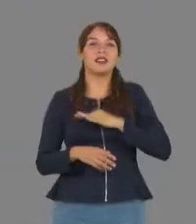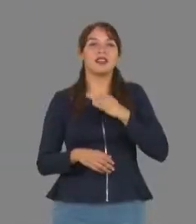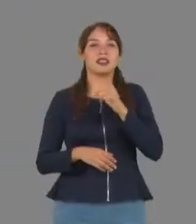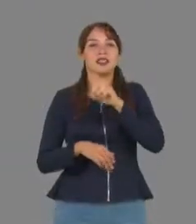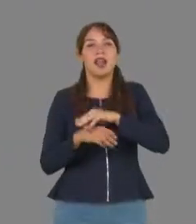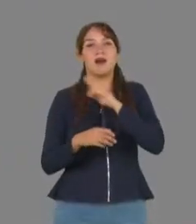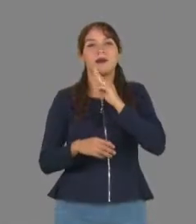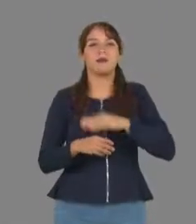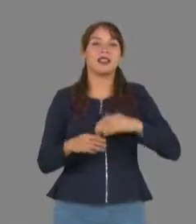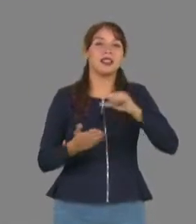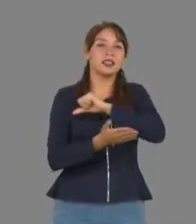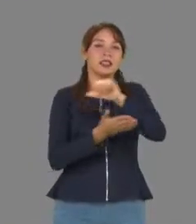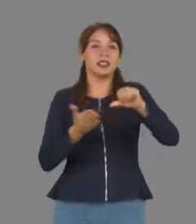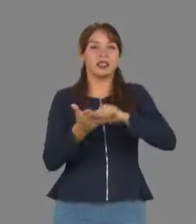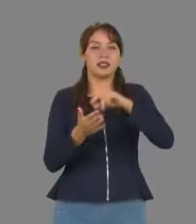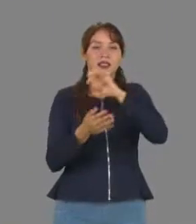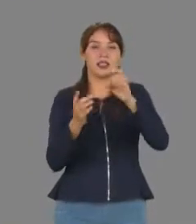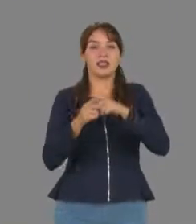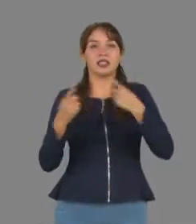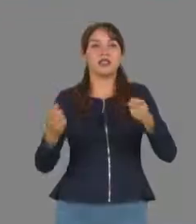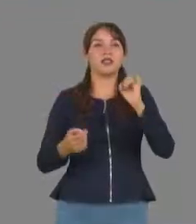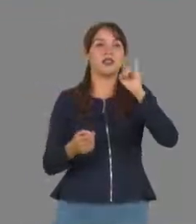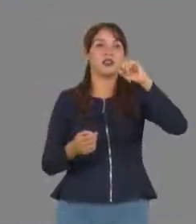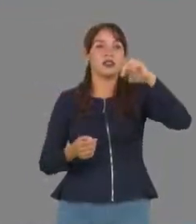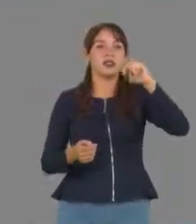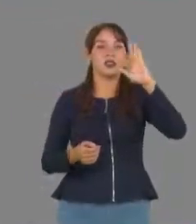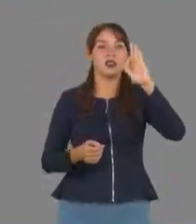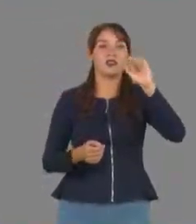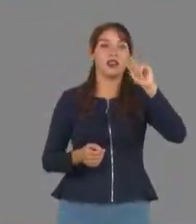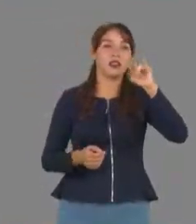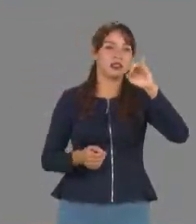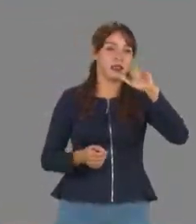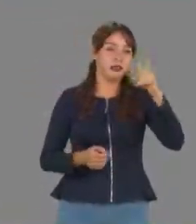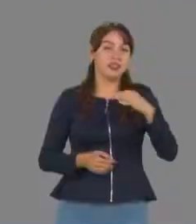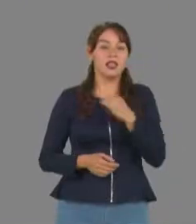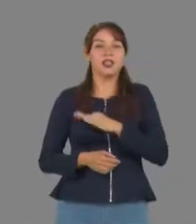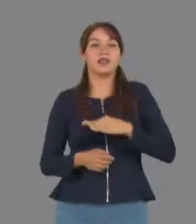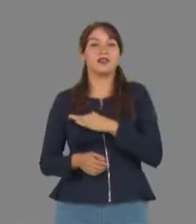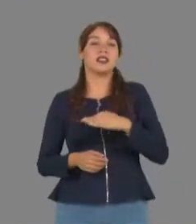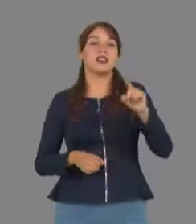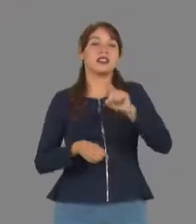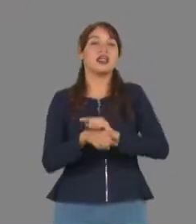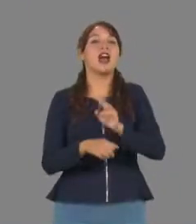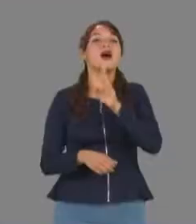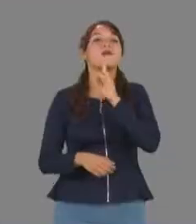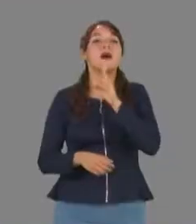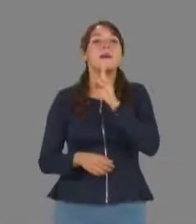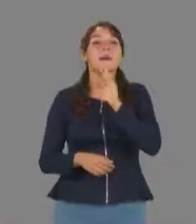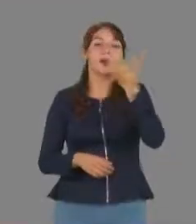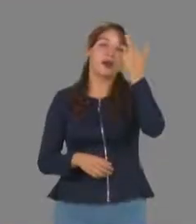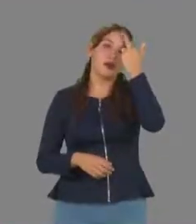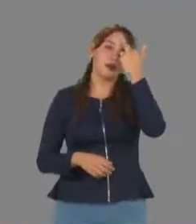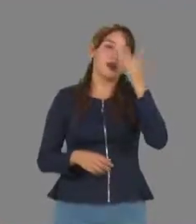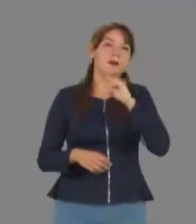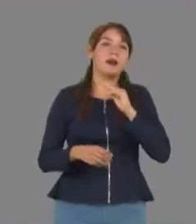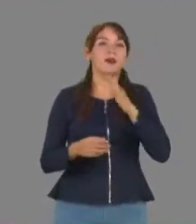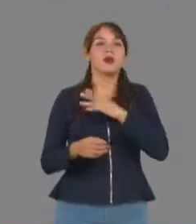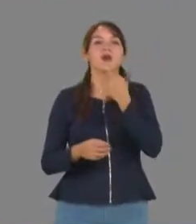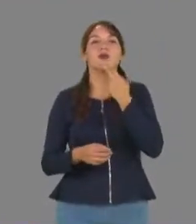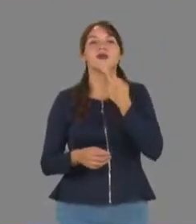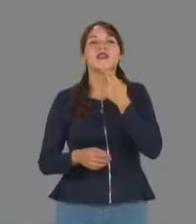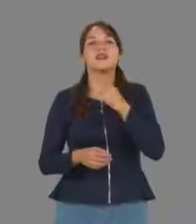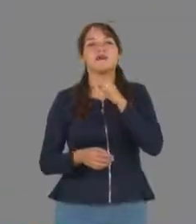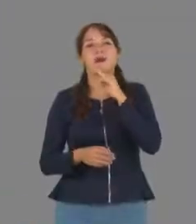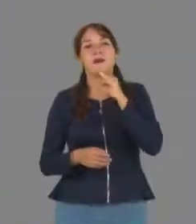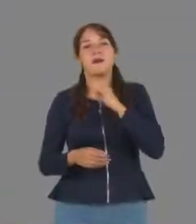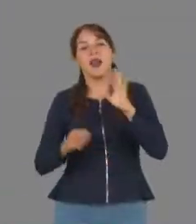El Centro de Desarrollo Infantil de la Universidad Autónoma de Tamaulipas celebró el de las Madres con un emotivo festival denominado Dulce Homenaje